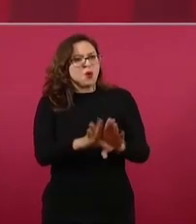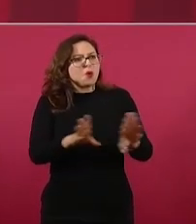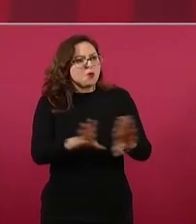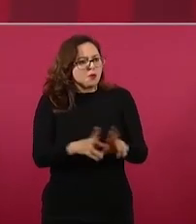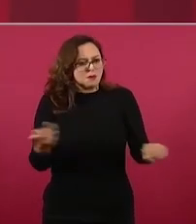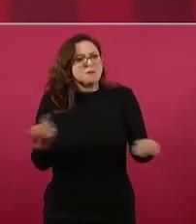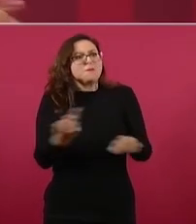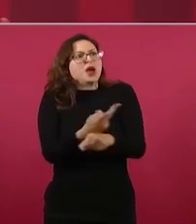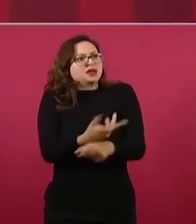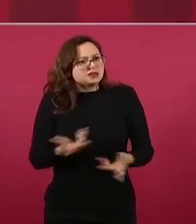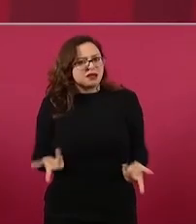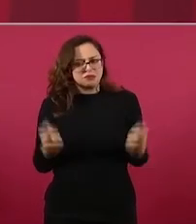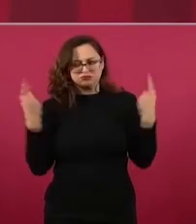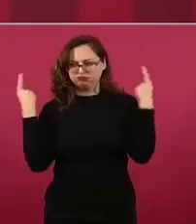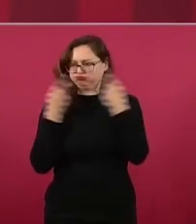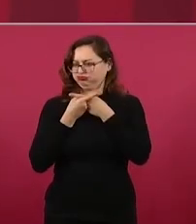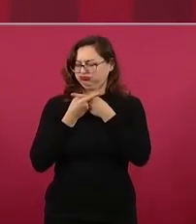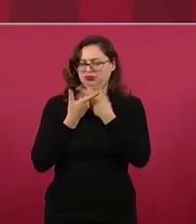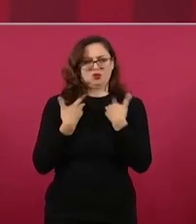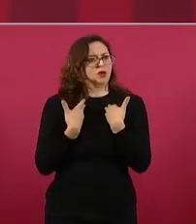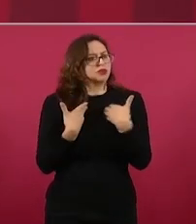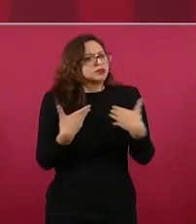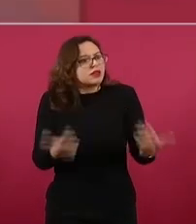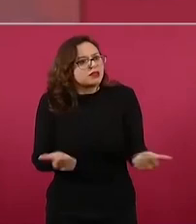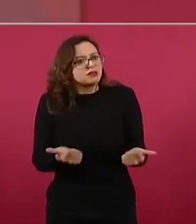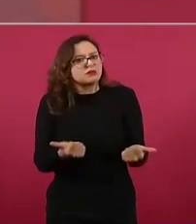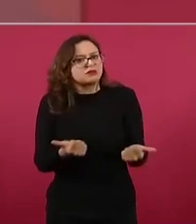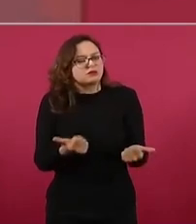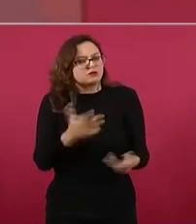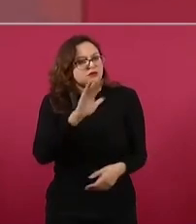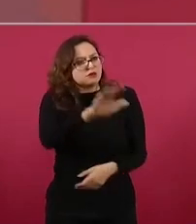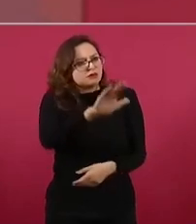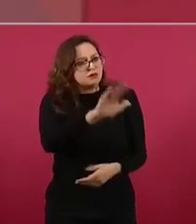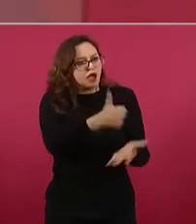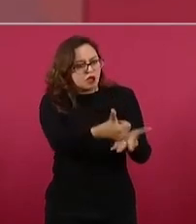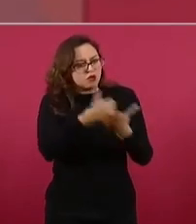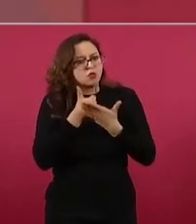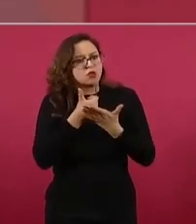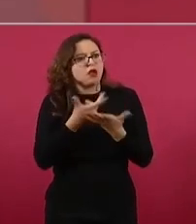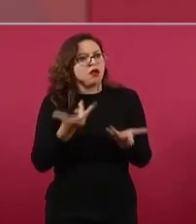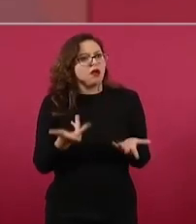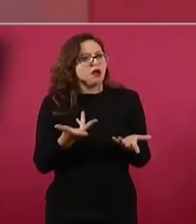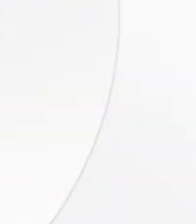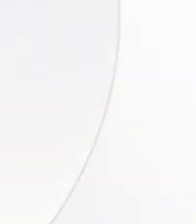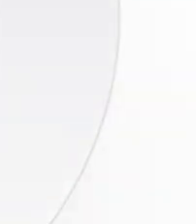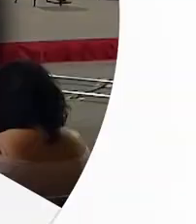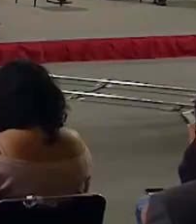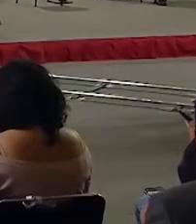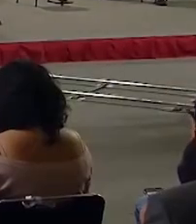le pido que nos ayude a aclarar